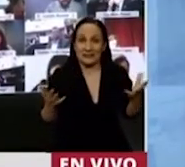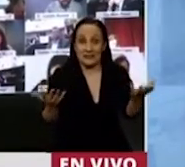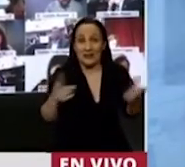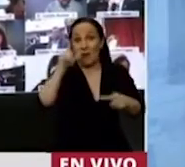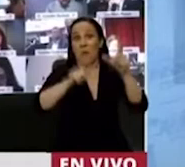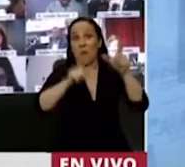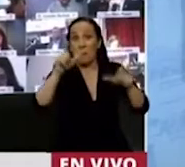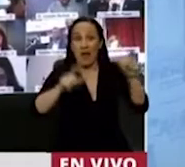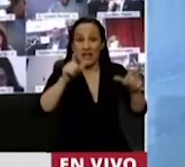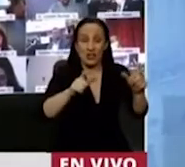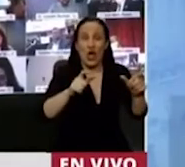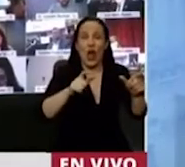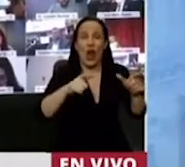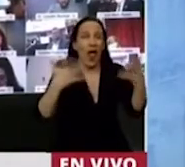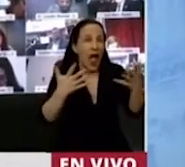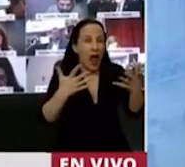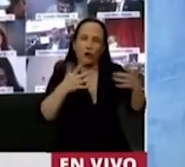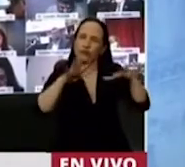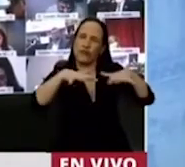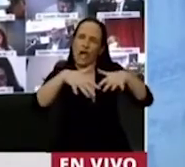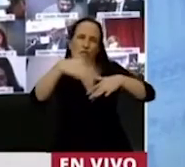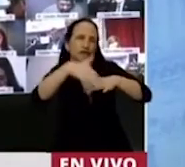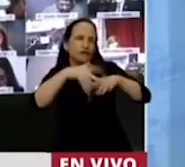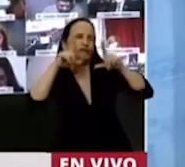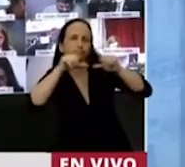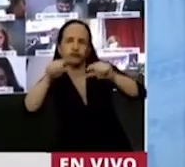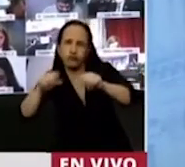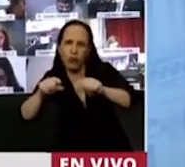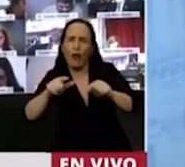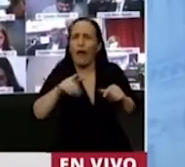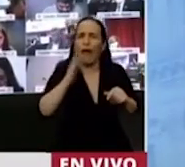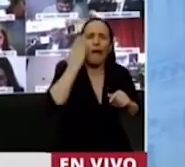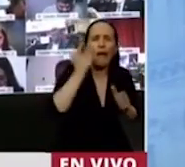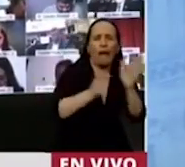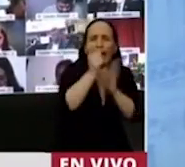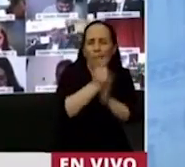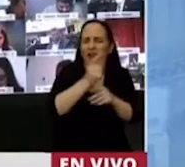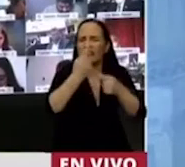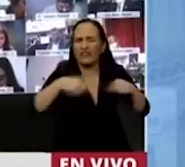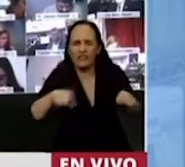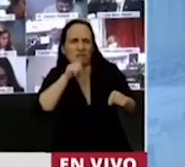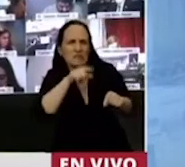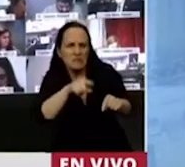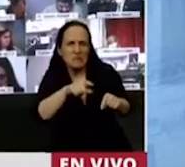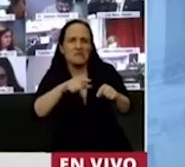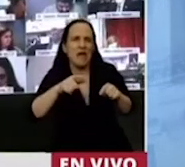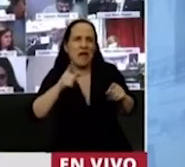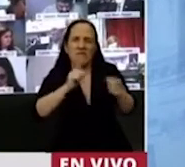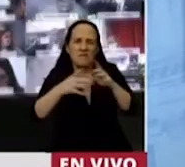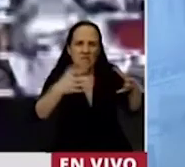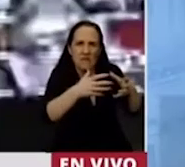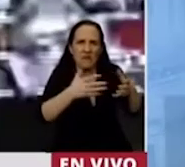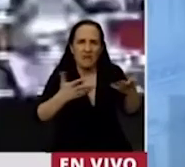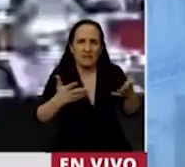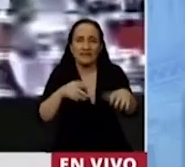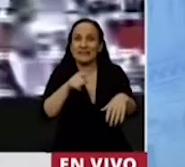gente gana las calles, a donde las redes sociales junta gente, a donde la simplificación